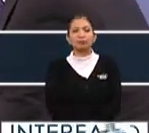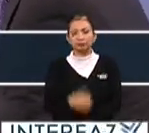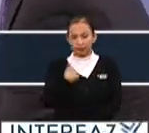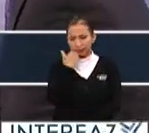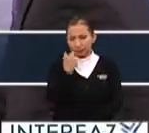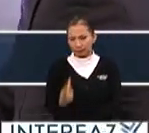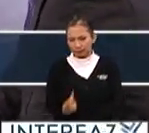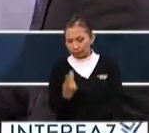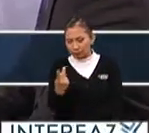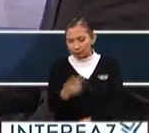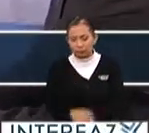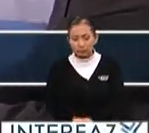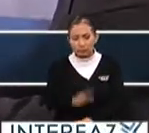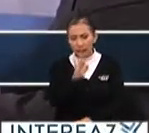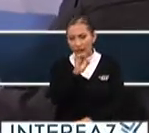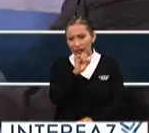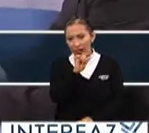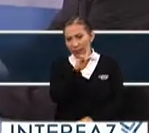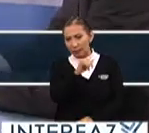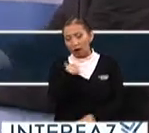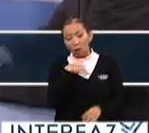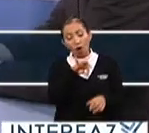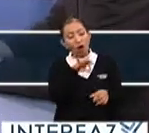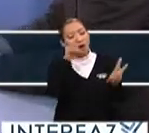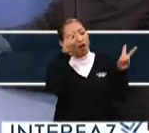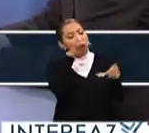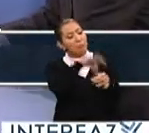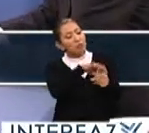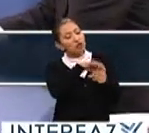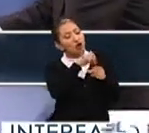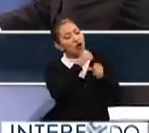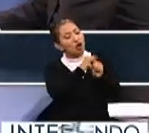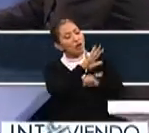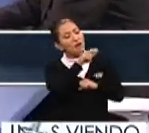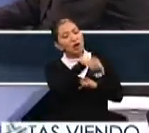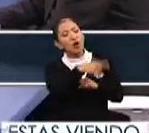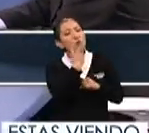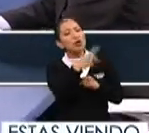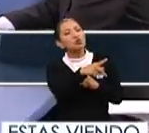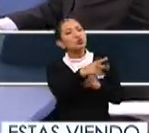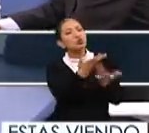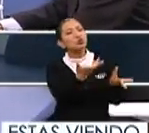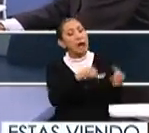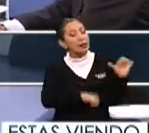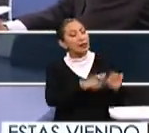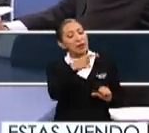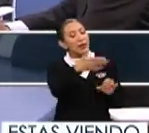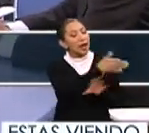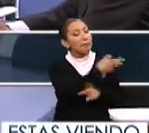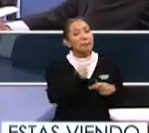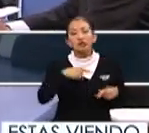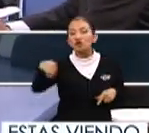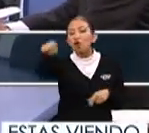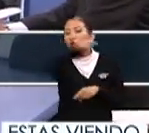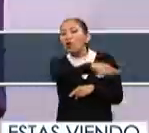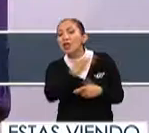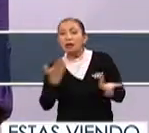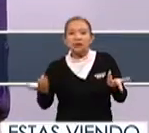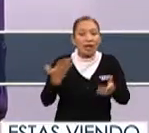preguntarte desde la iniciativa Voto Informado, ¿cuál es, digamos, que su corte de caja? Es decir, ¿qué tan activa estuvo la ciudadanía